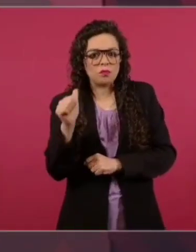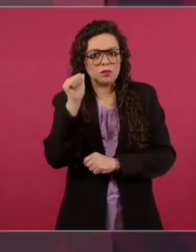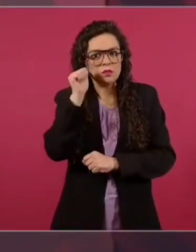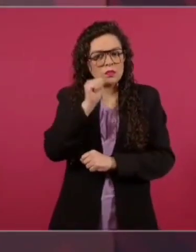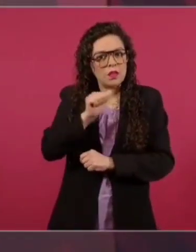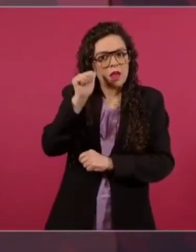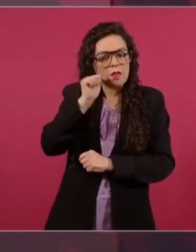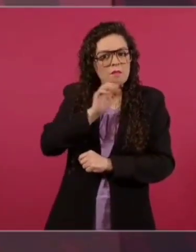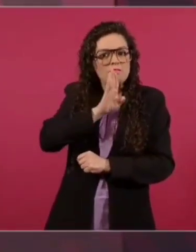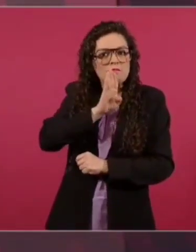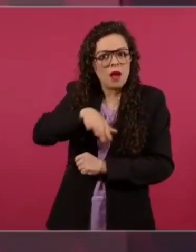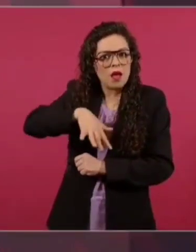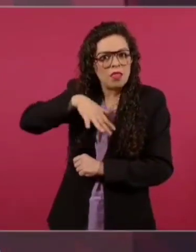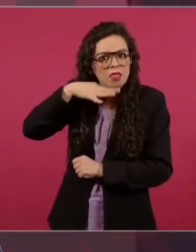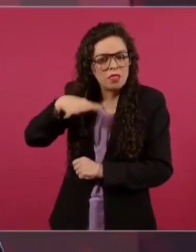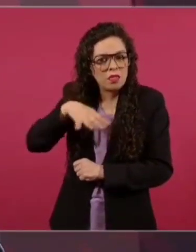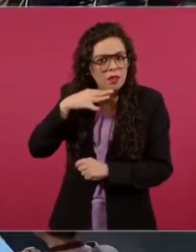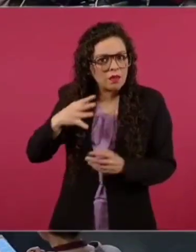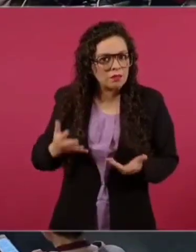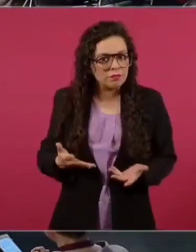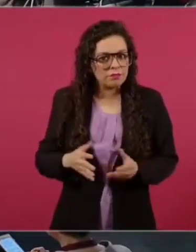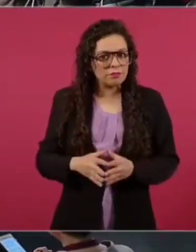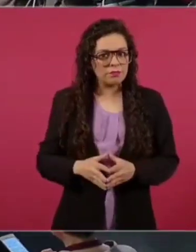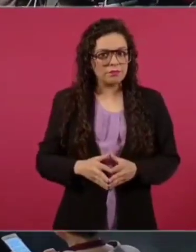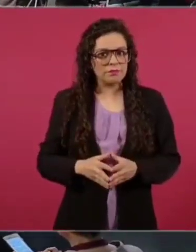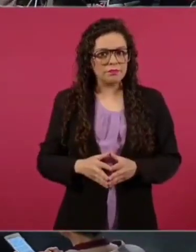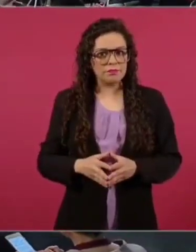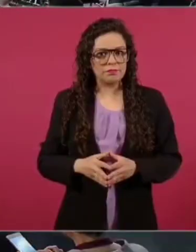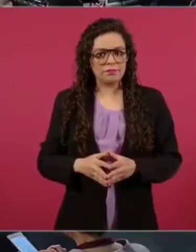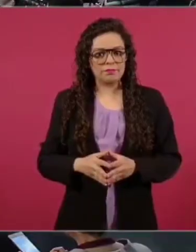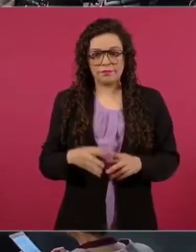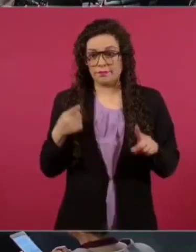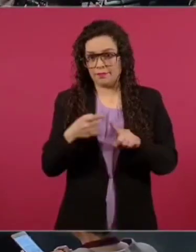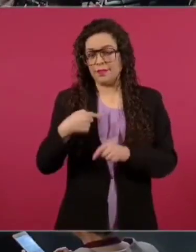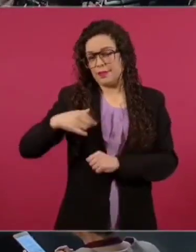Entonces, cierro paréntesis, porque tenía ya interés.